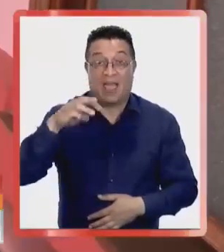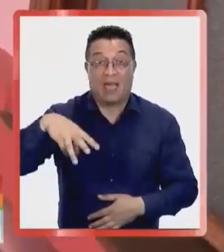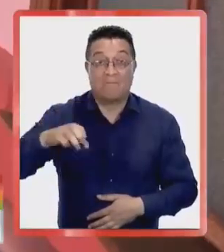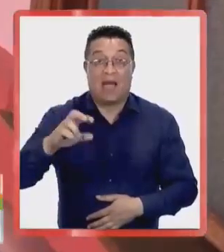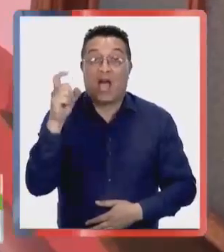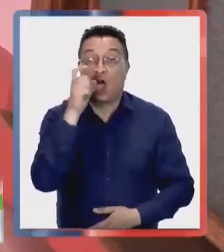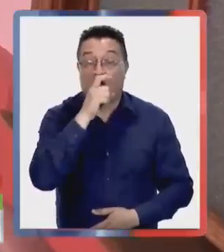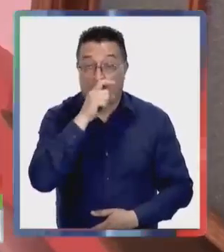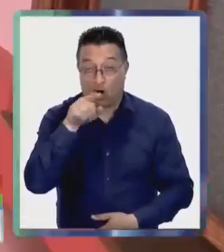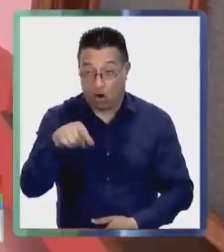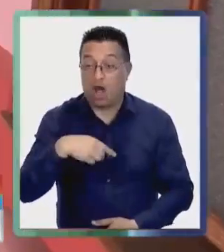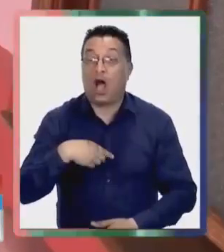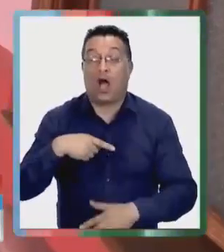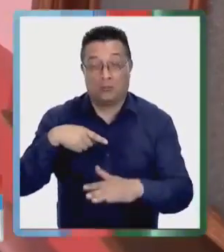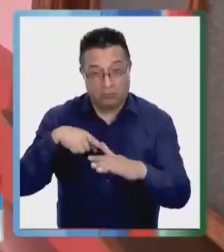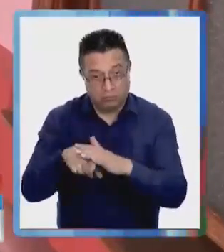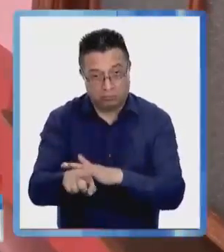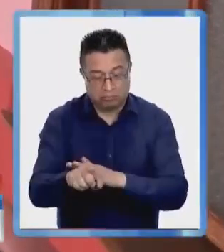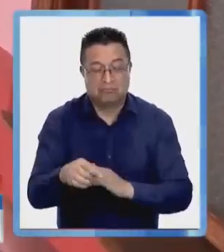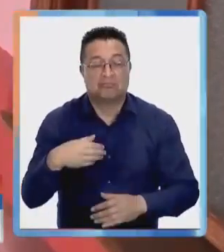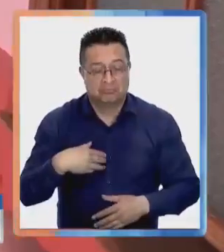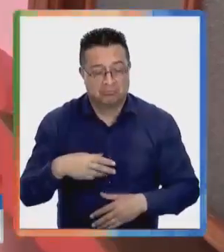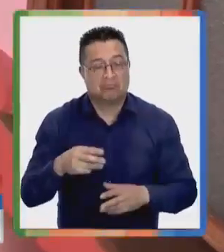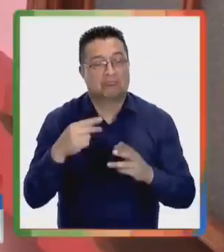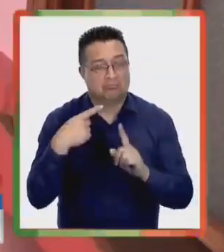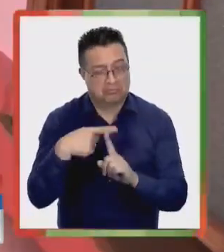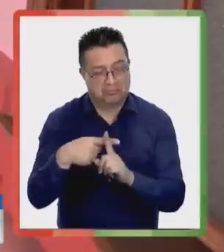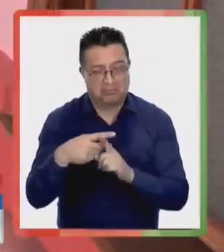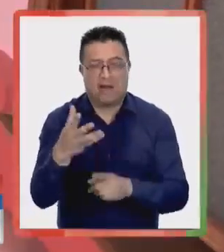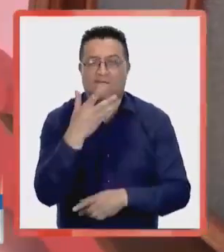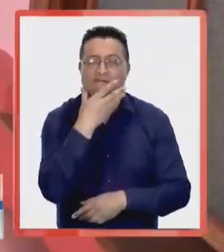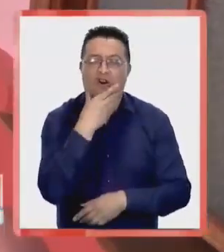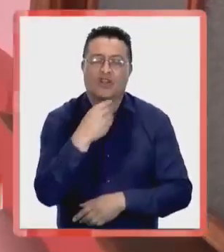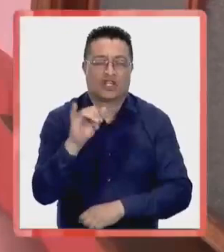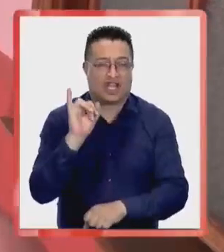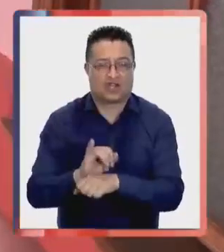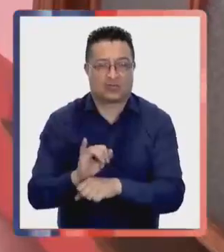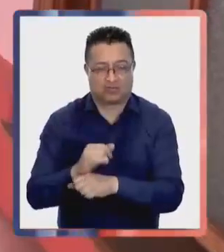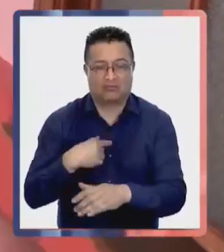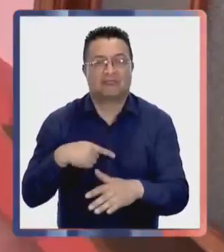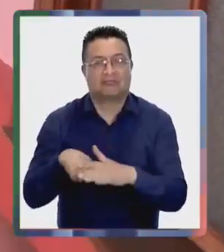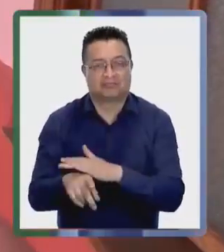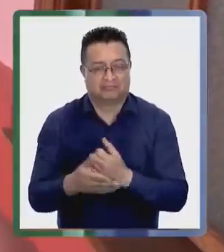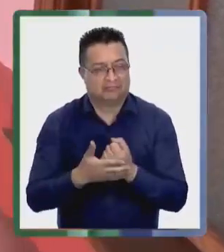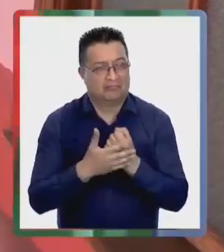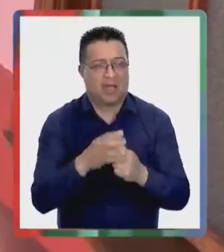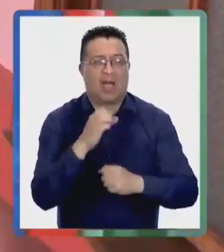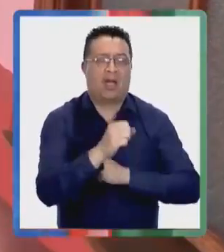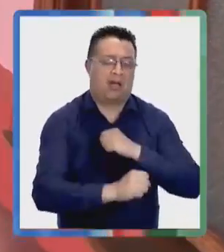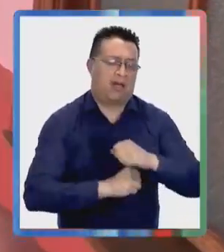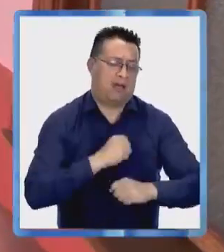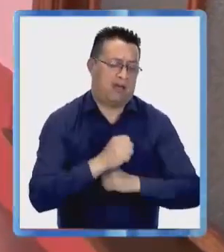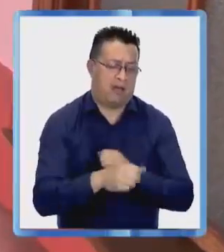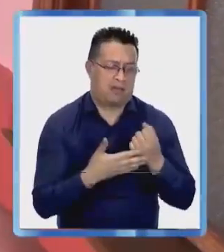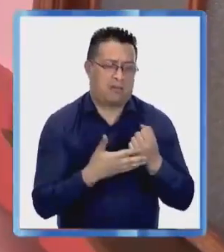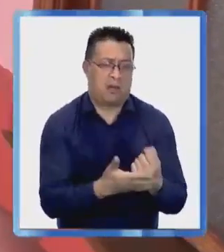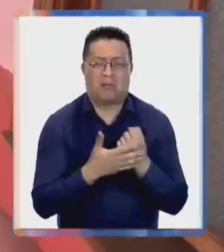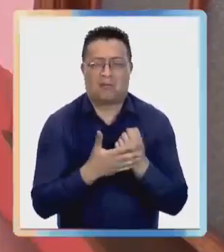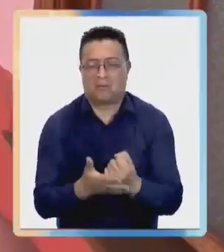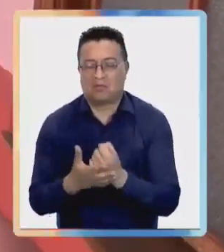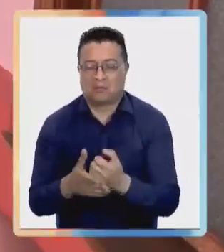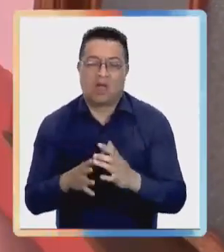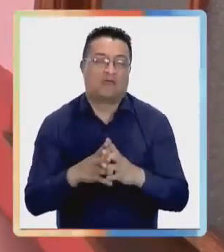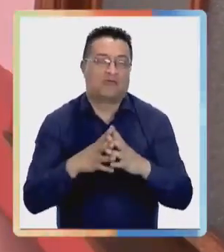e ingresé, te digo, favorablemente a esta linda institución que tenemos ya tantos años prestando